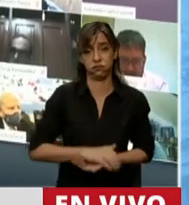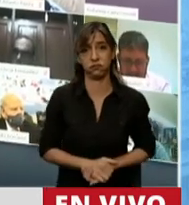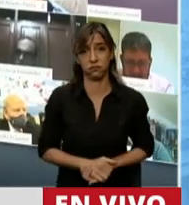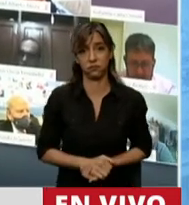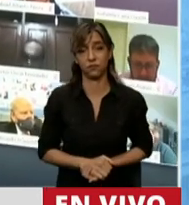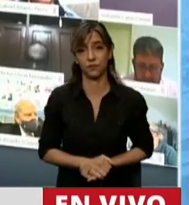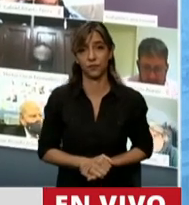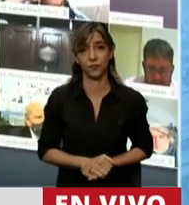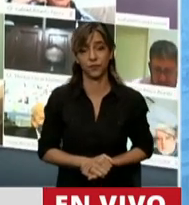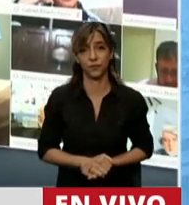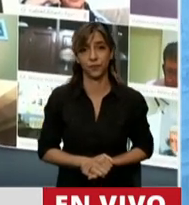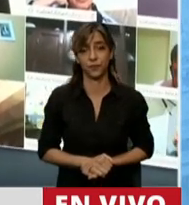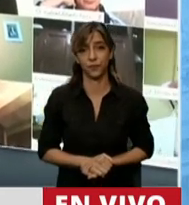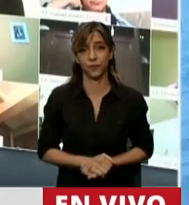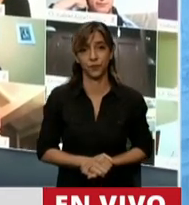eso.